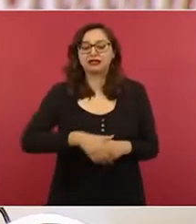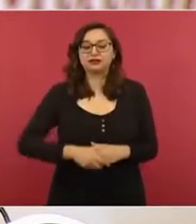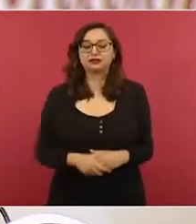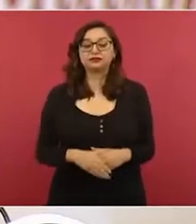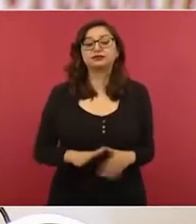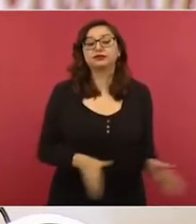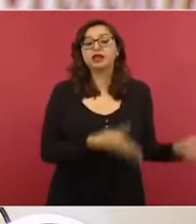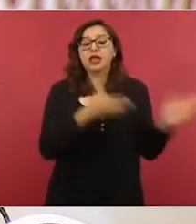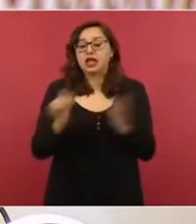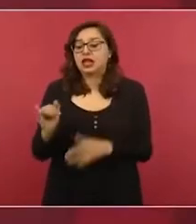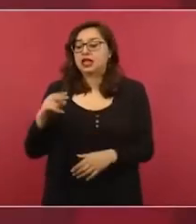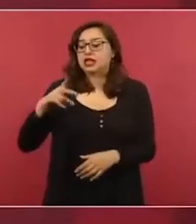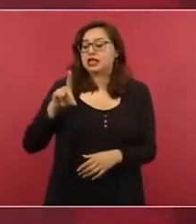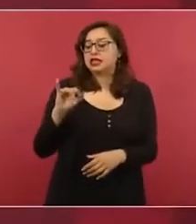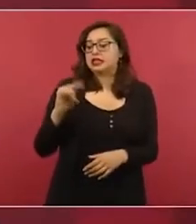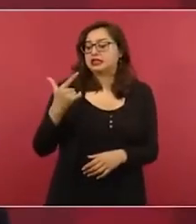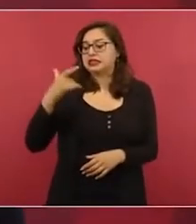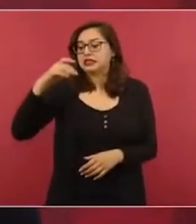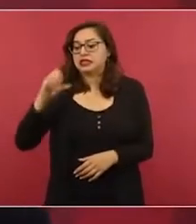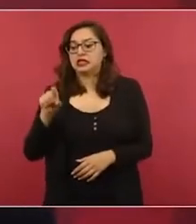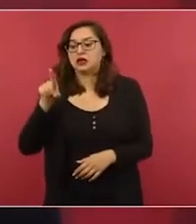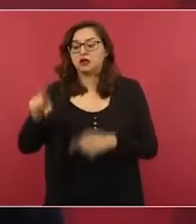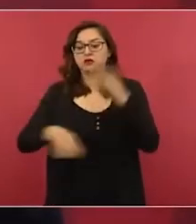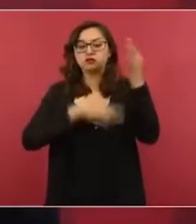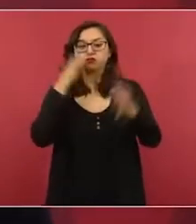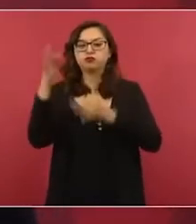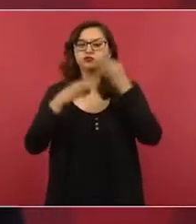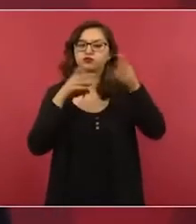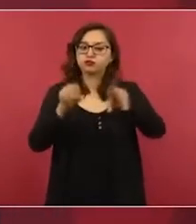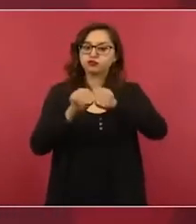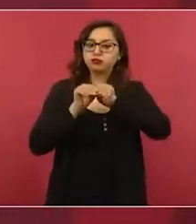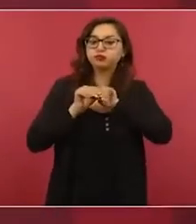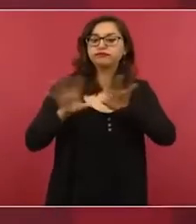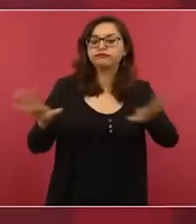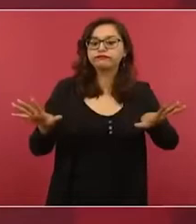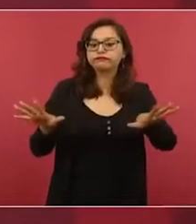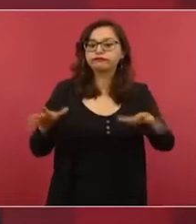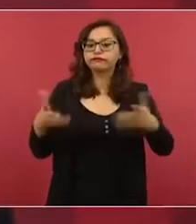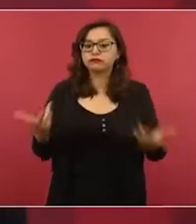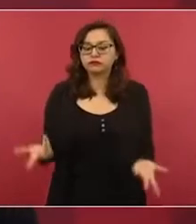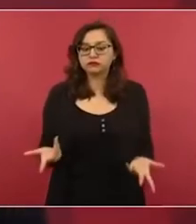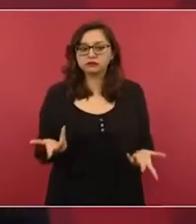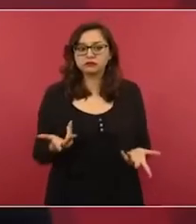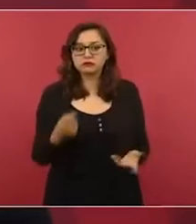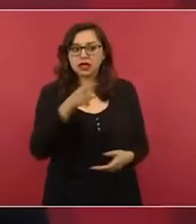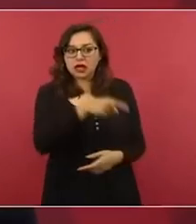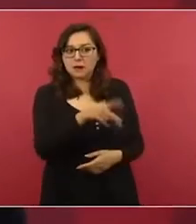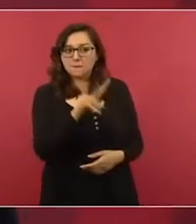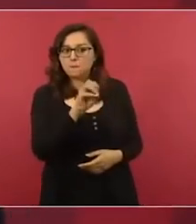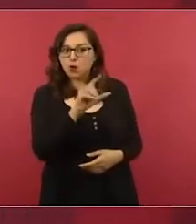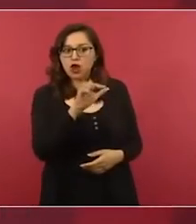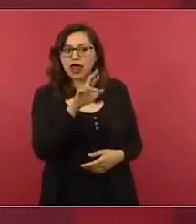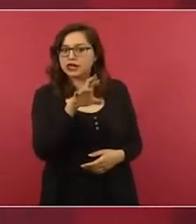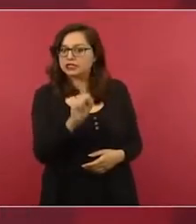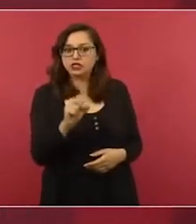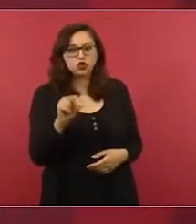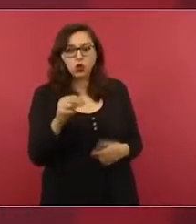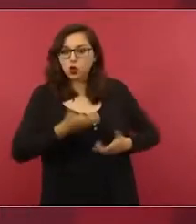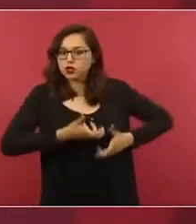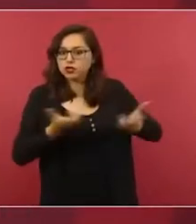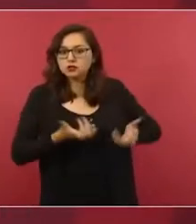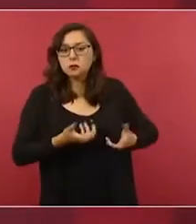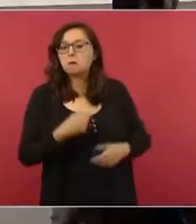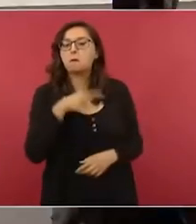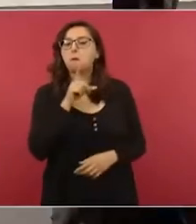índigo publicó la nota sobre la polémica, pero sin aclarar que la empresa se había deslindado de los señalamientos.